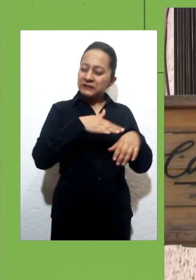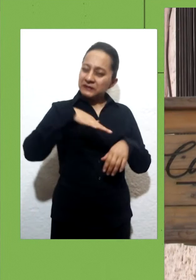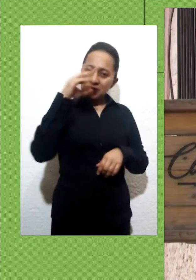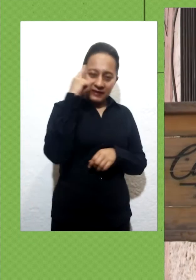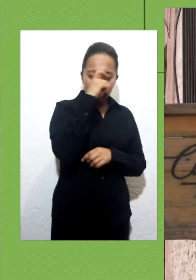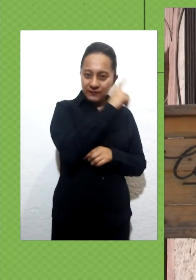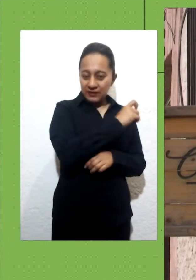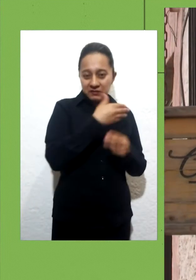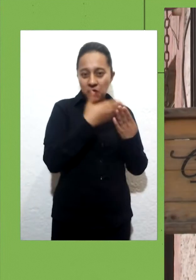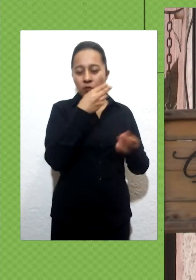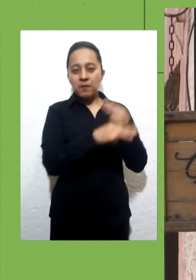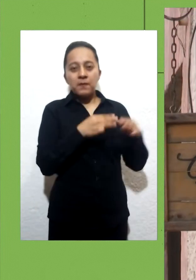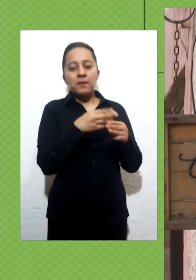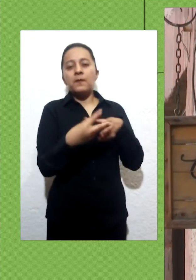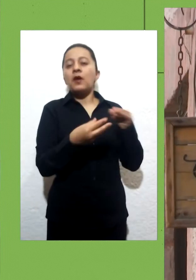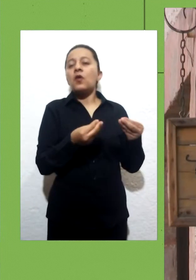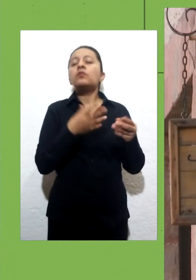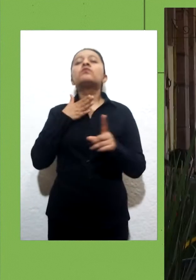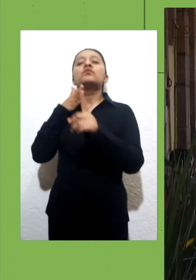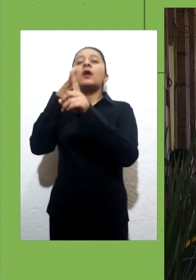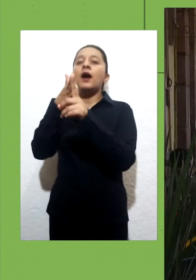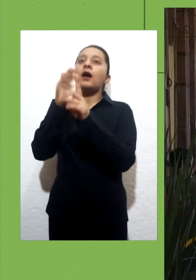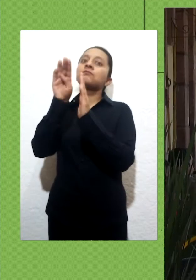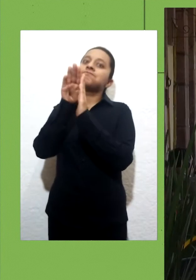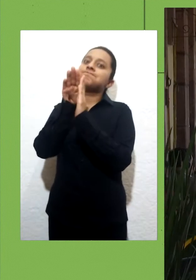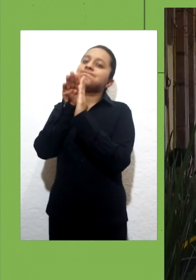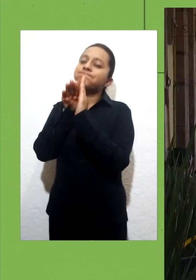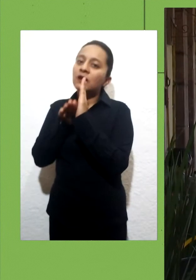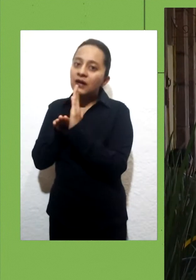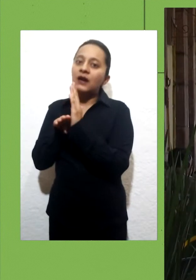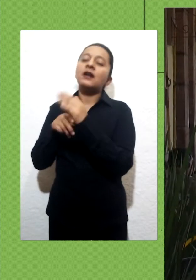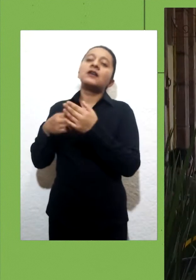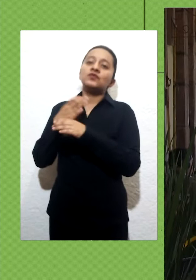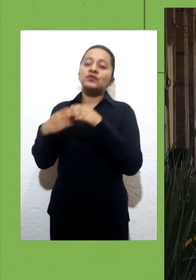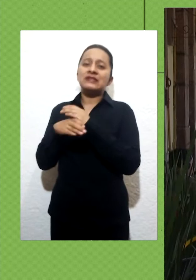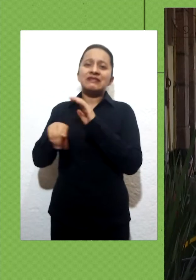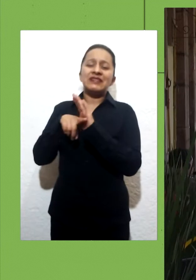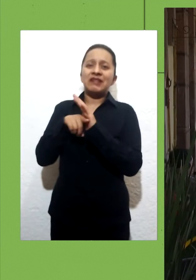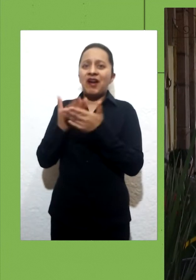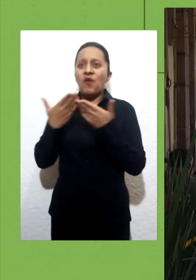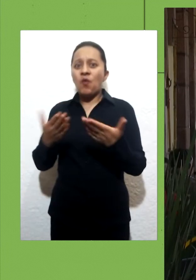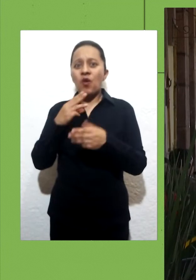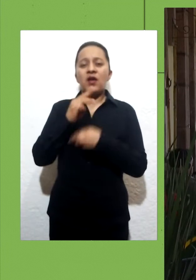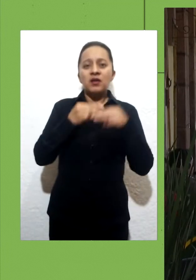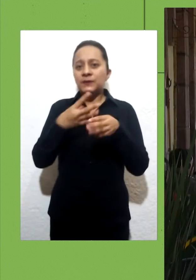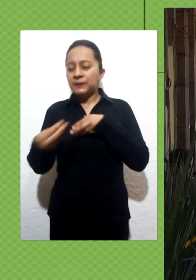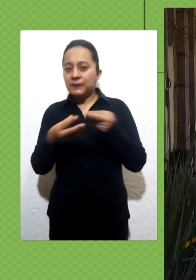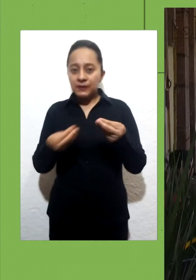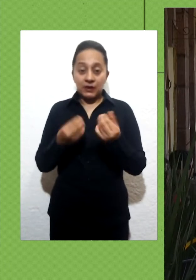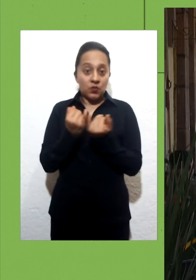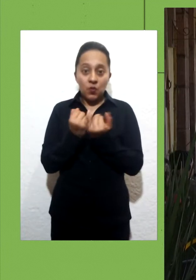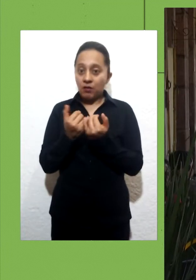se han visto afectados a causa de la pandemia, con el objetivo de disminuir los efectos negativos que ha causado la propagación del virus